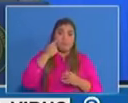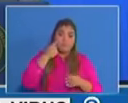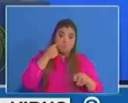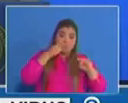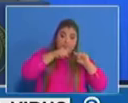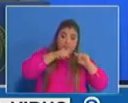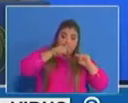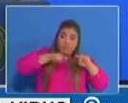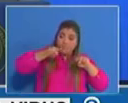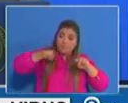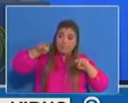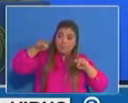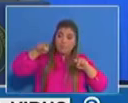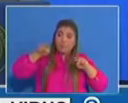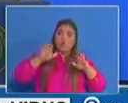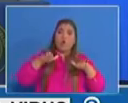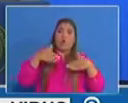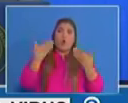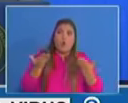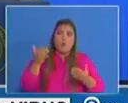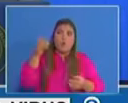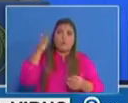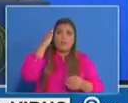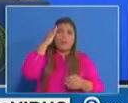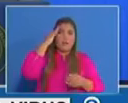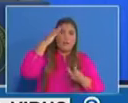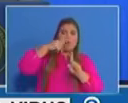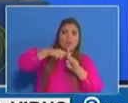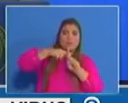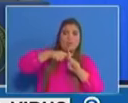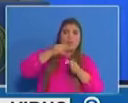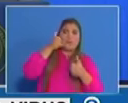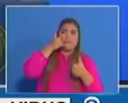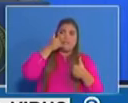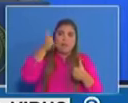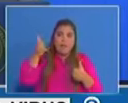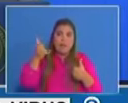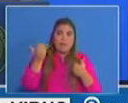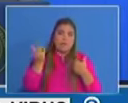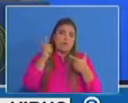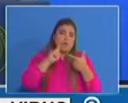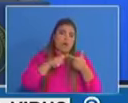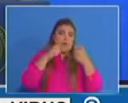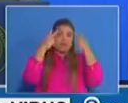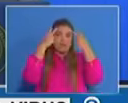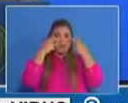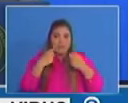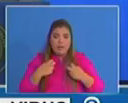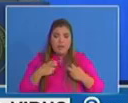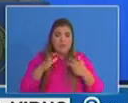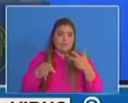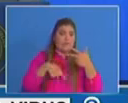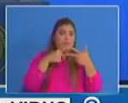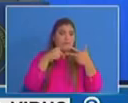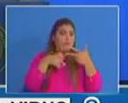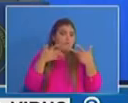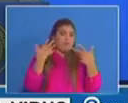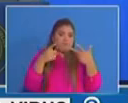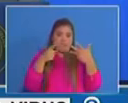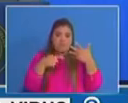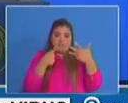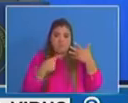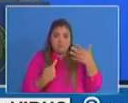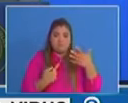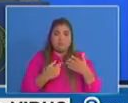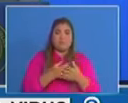reportaron y la línea verde lo que muestra es teniendo en cuenta el promedio, es decir, el